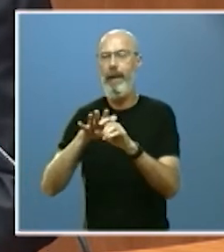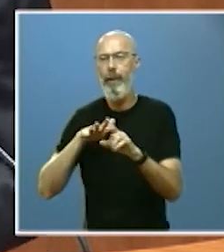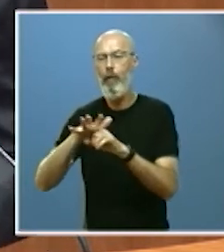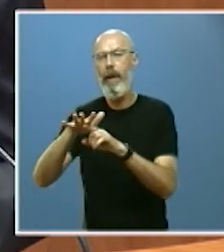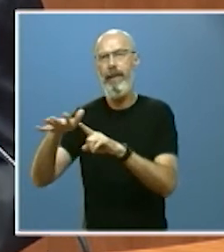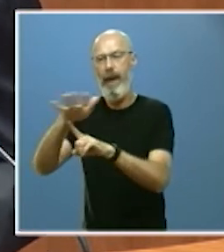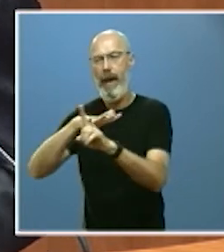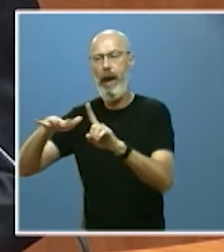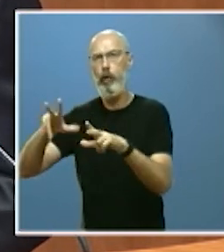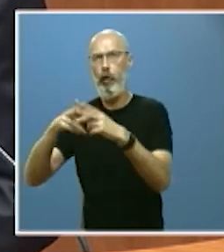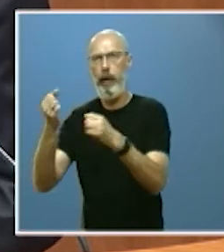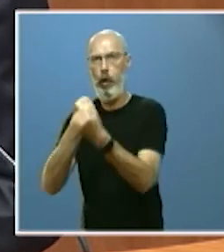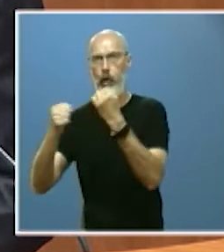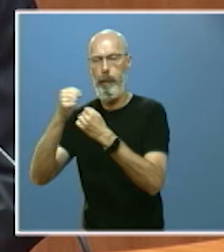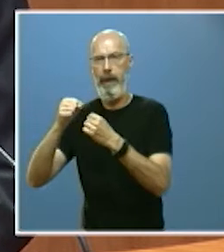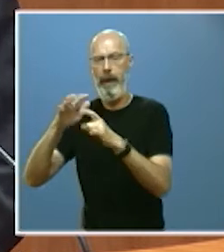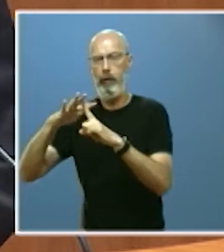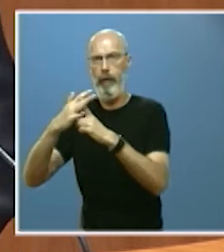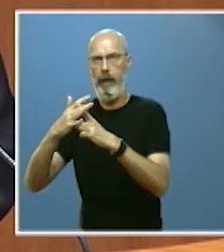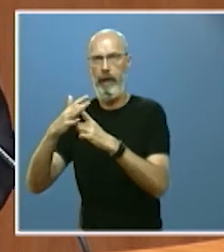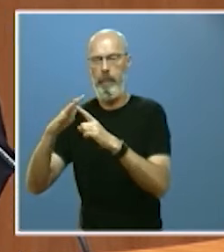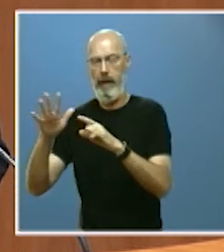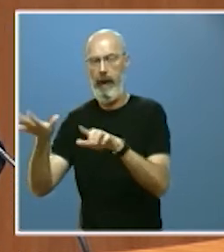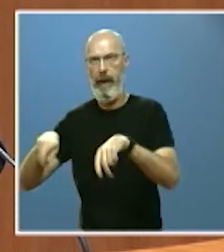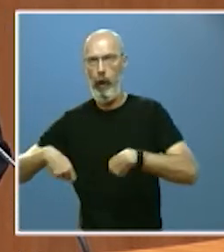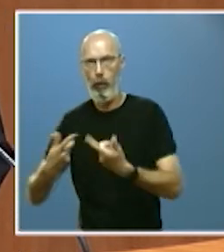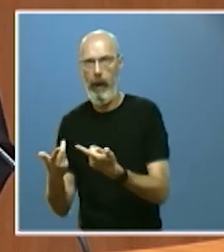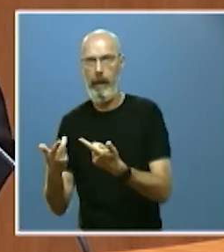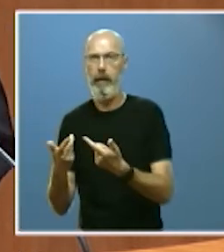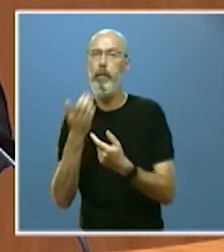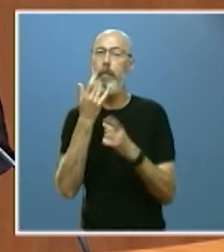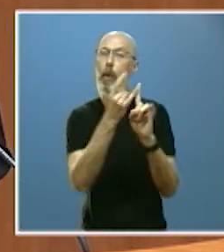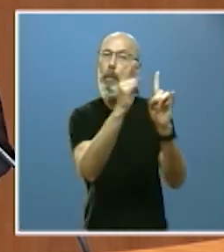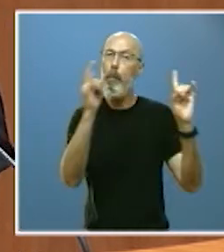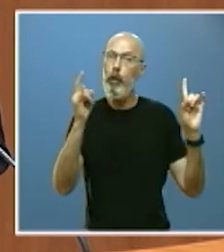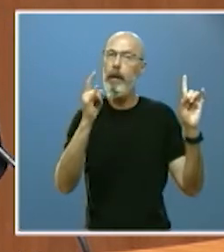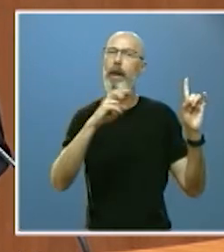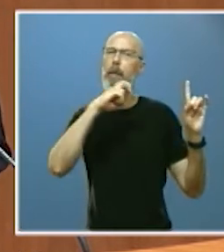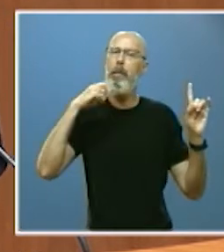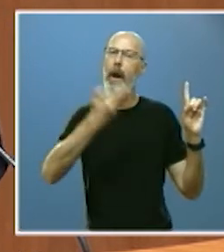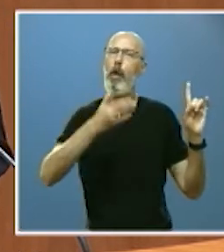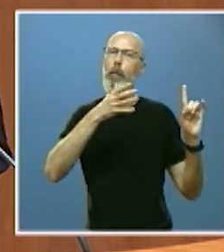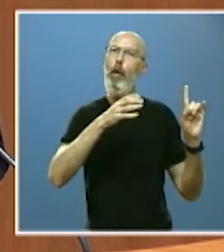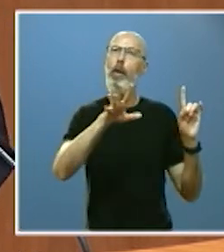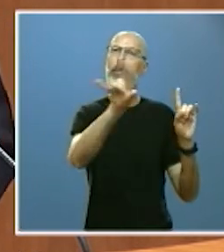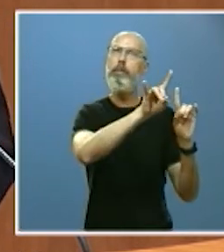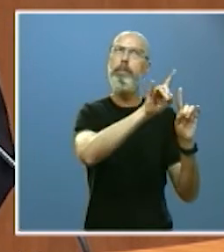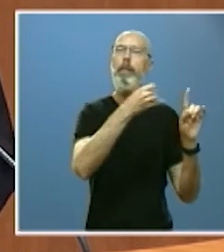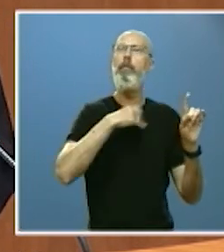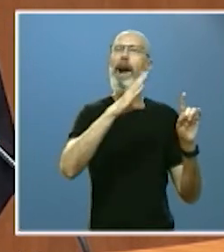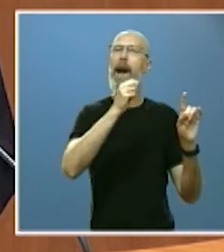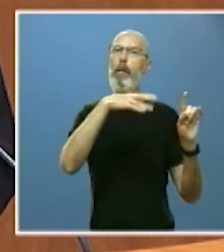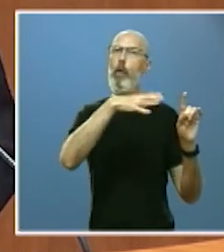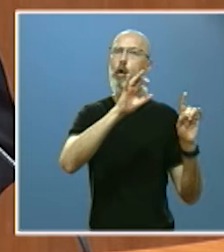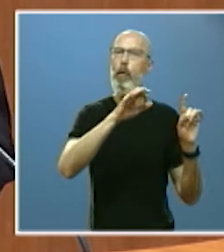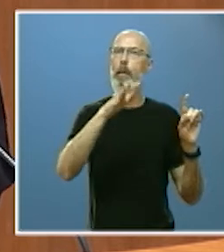defendemos como he dicho el valor de nuestros bosques como captadores de carbono pero también movilizamos los recursos forestales como